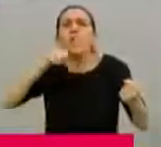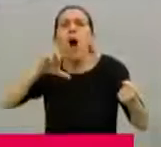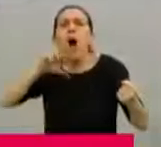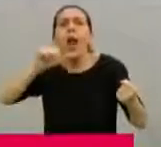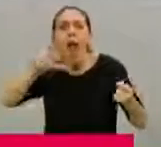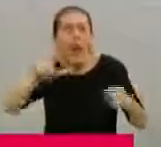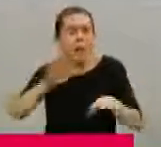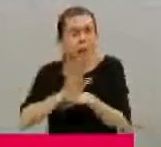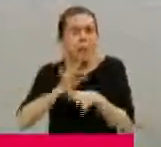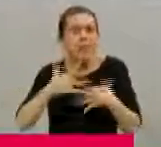acompañados los dirigentes.